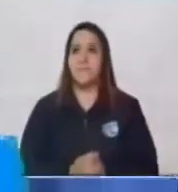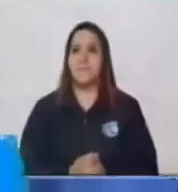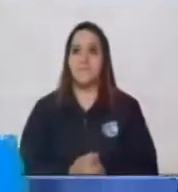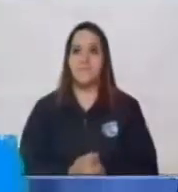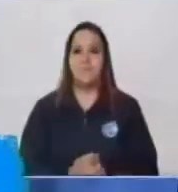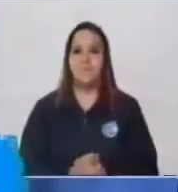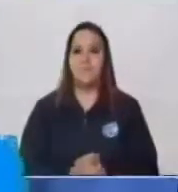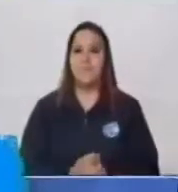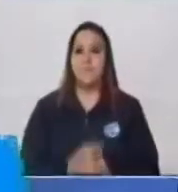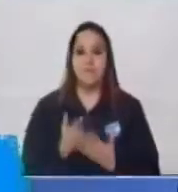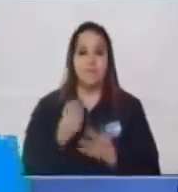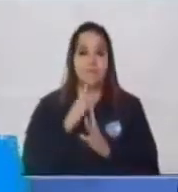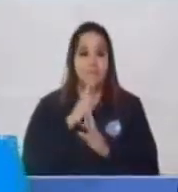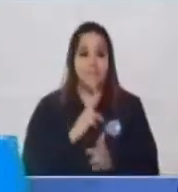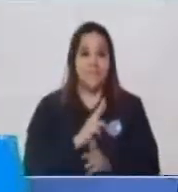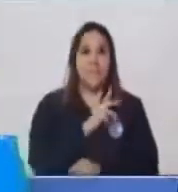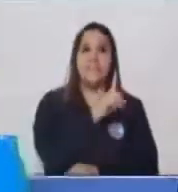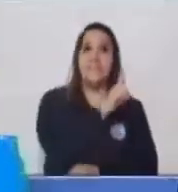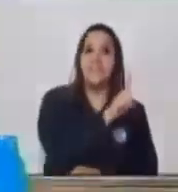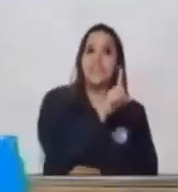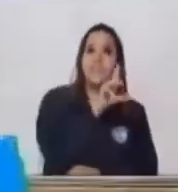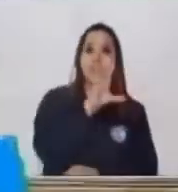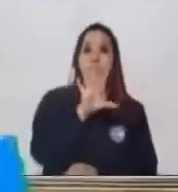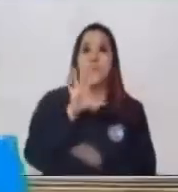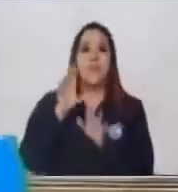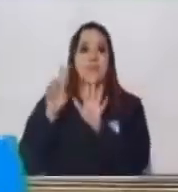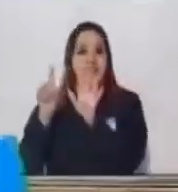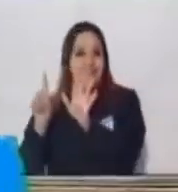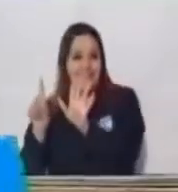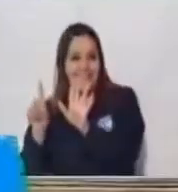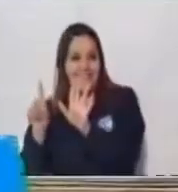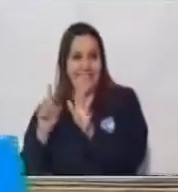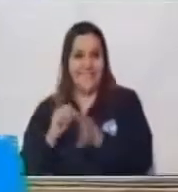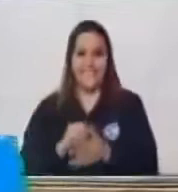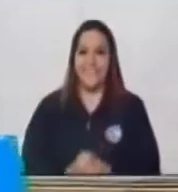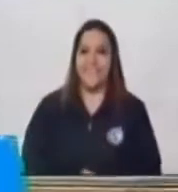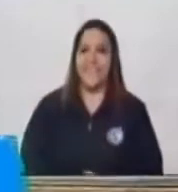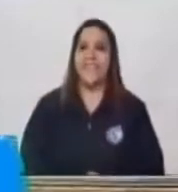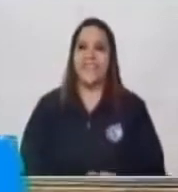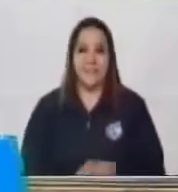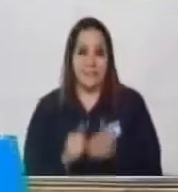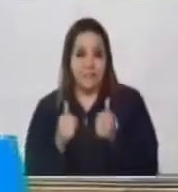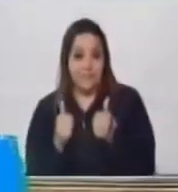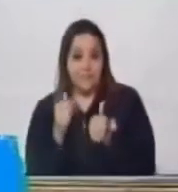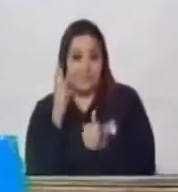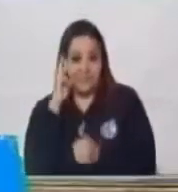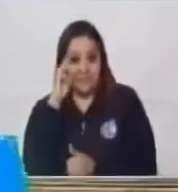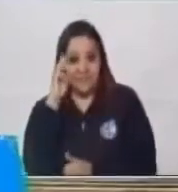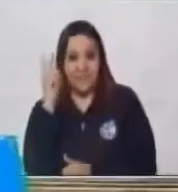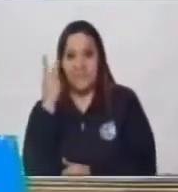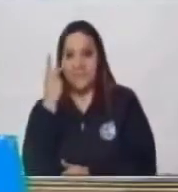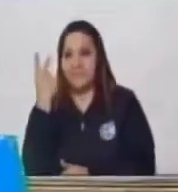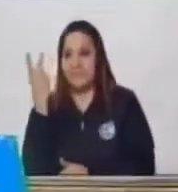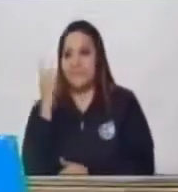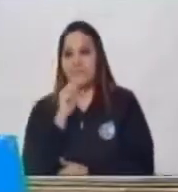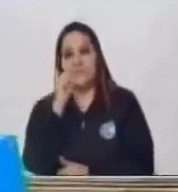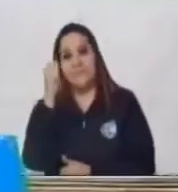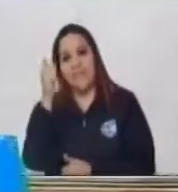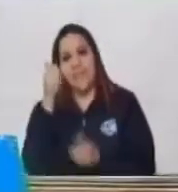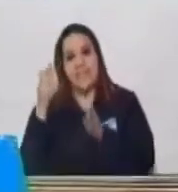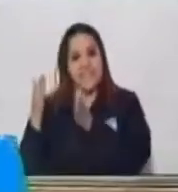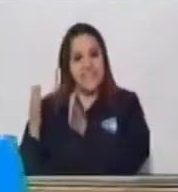Nuestro resultado es 156 ¿Sí? Ahora vamos a la siguiente